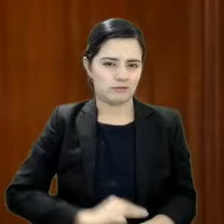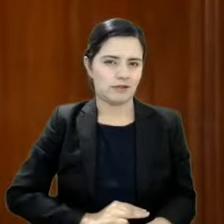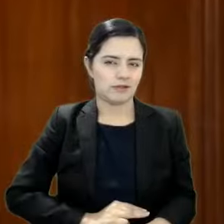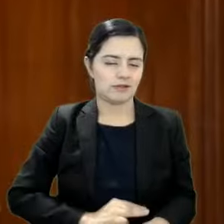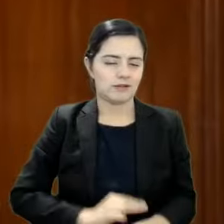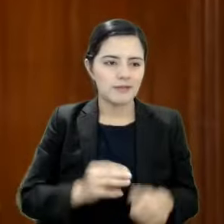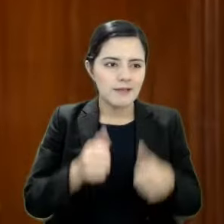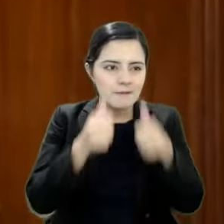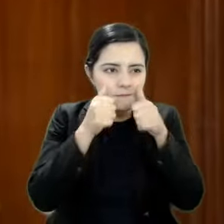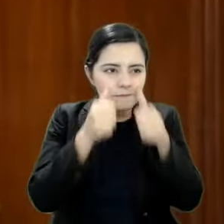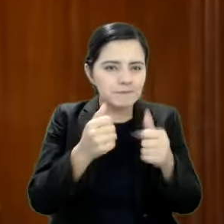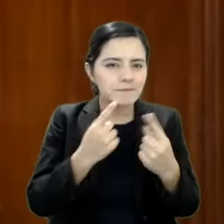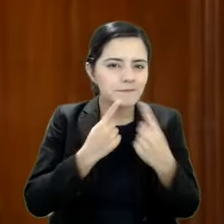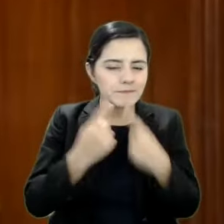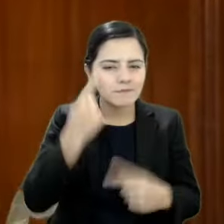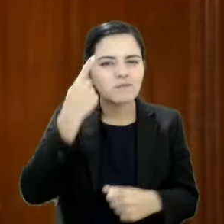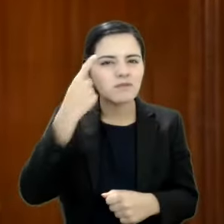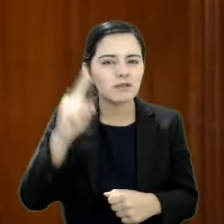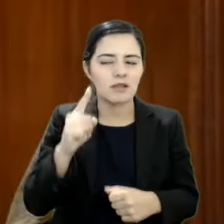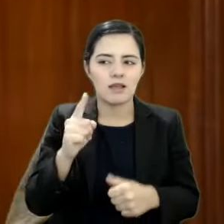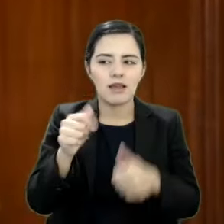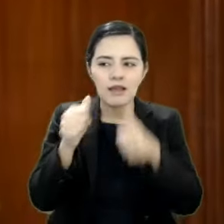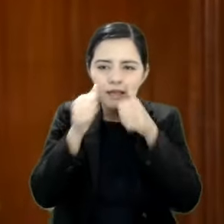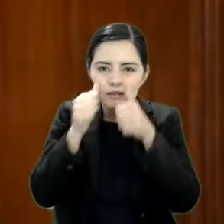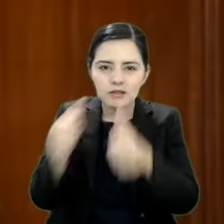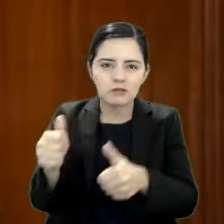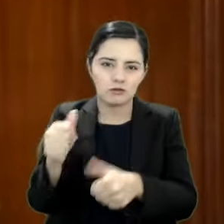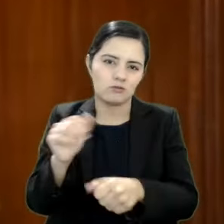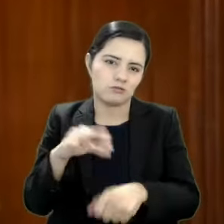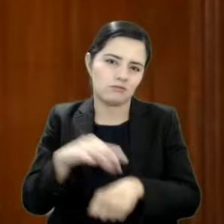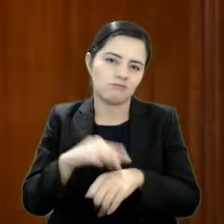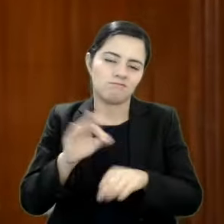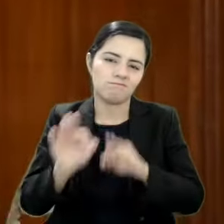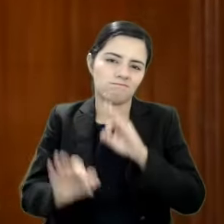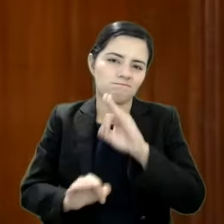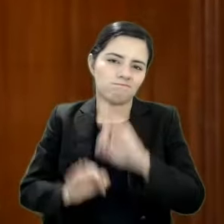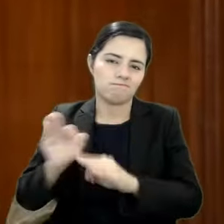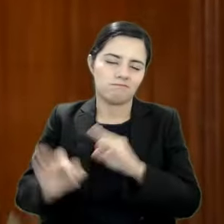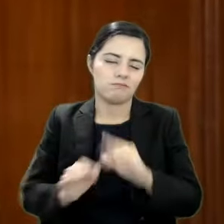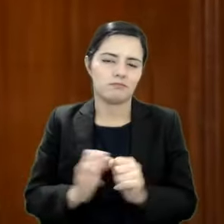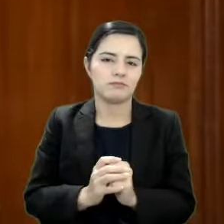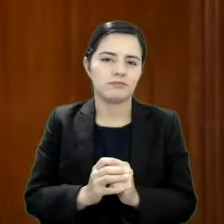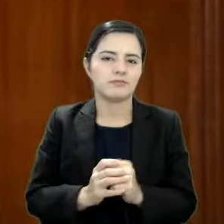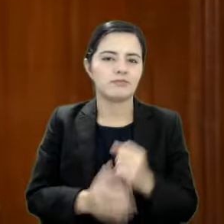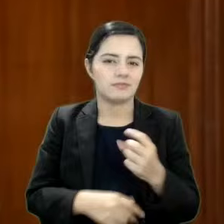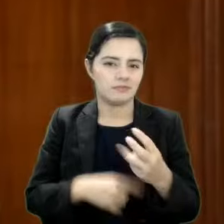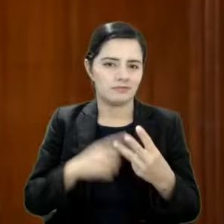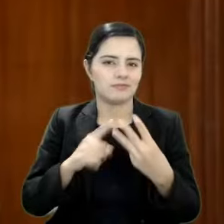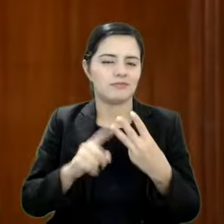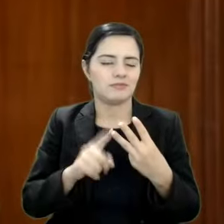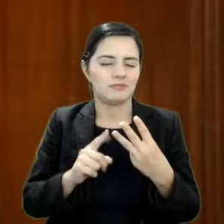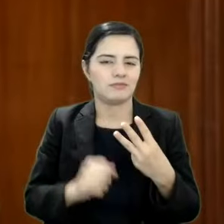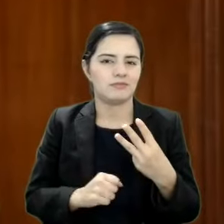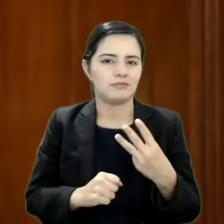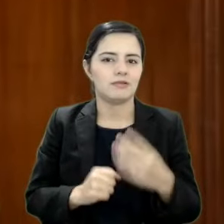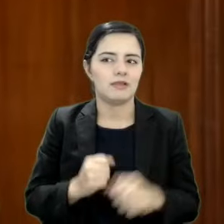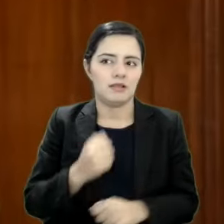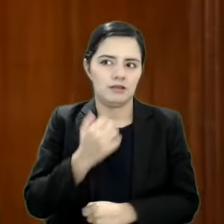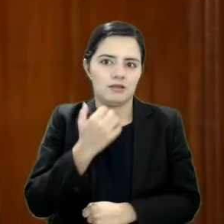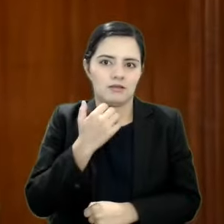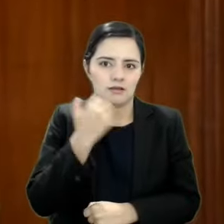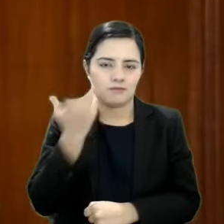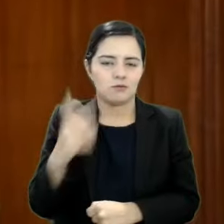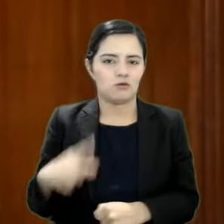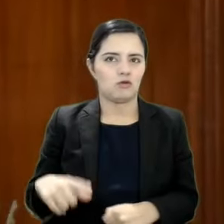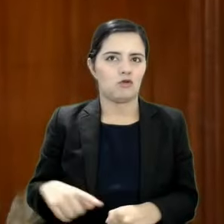atención veterinaria correspondiente. Acción tercera. En la búsqueda de un ejercicio de gobierno